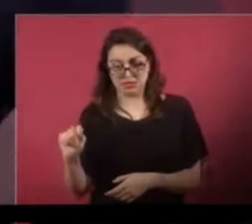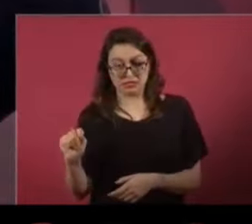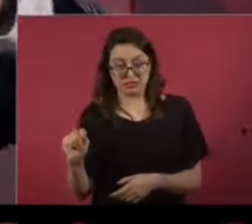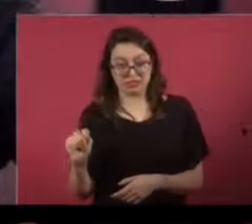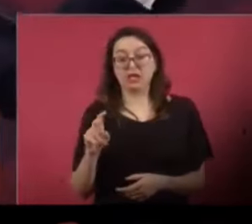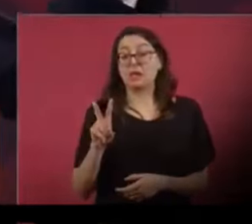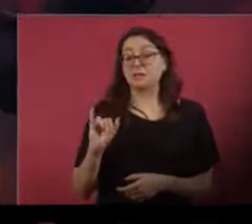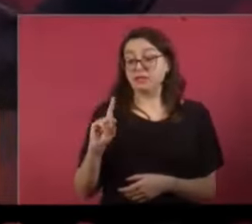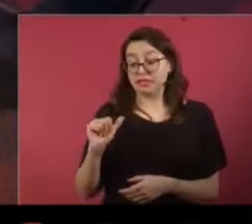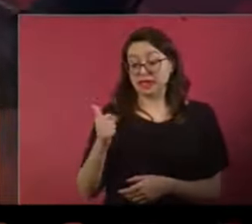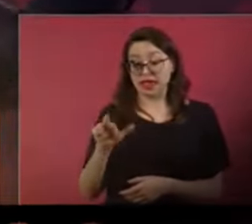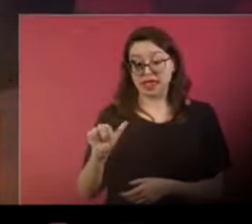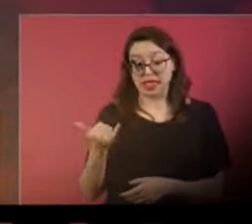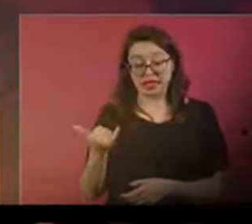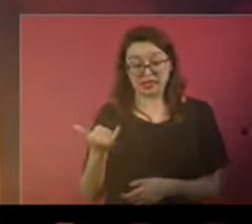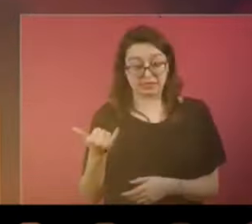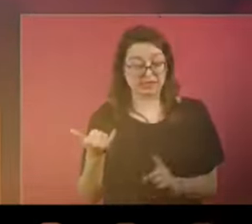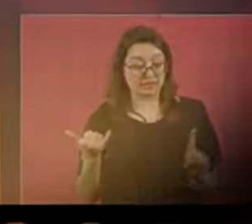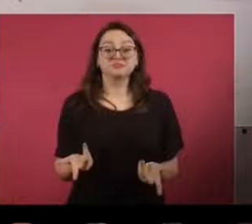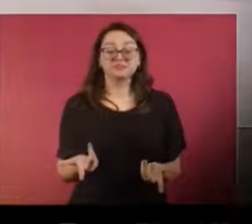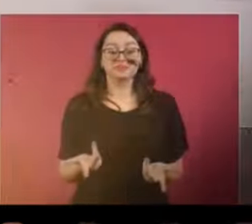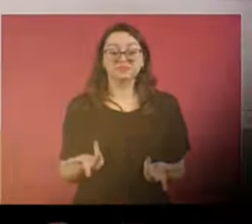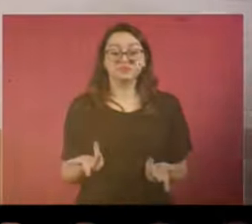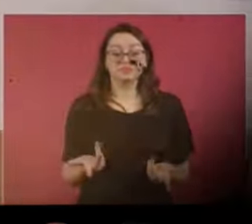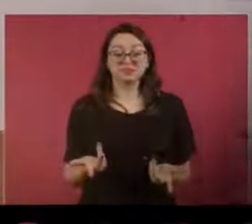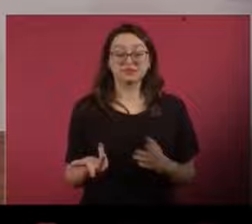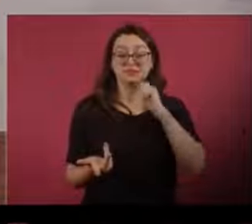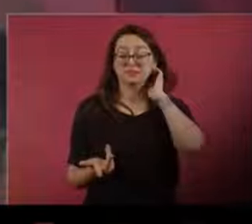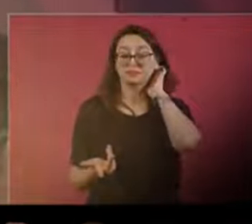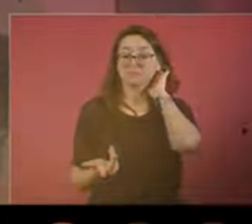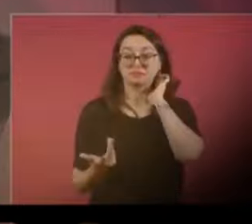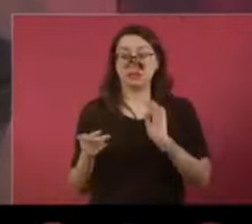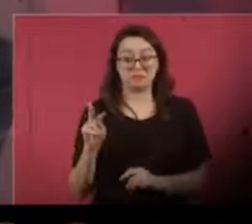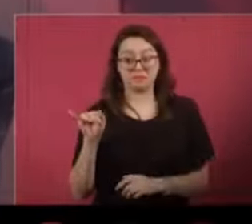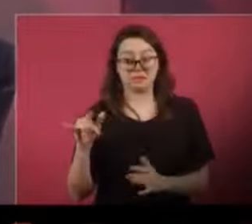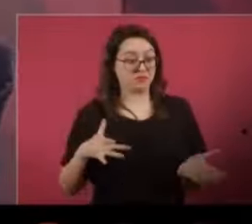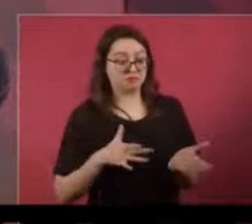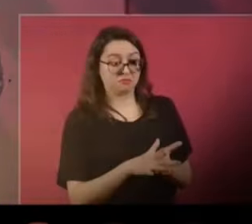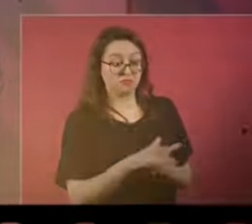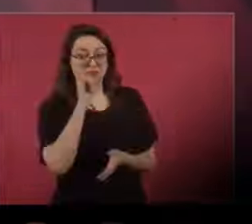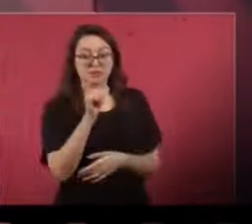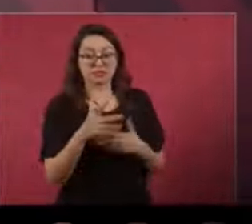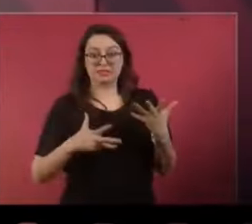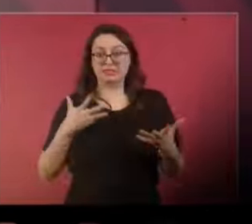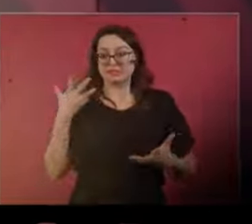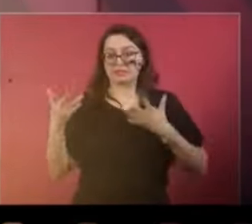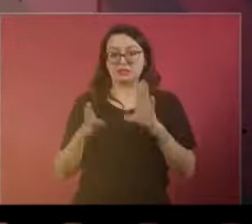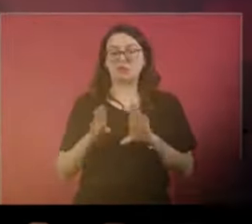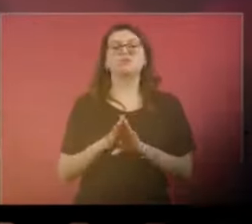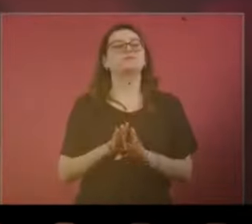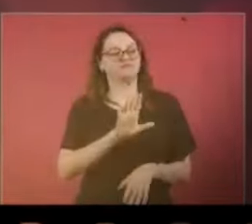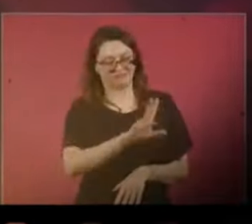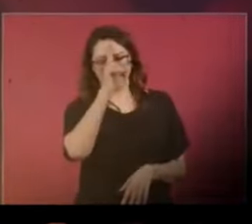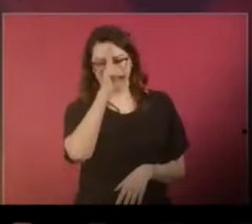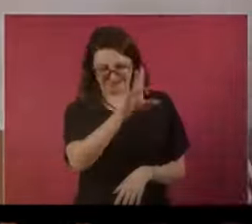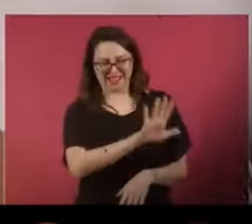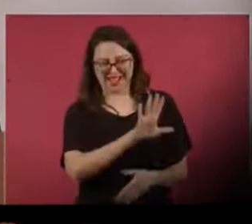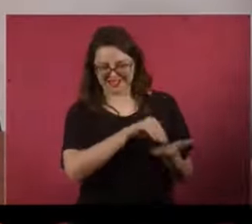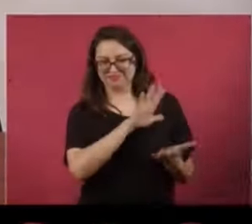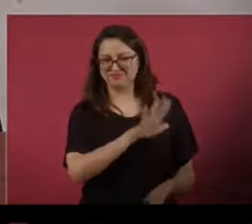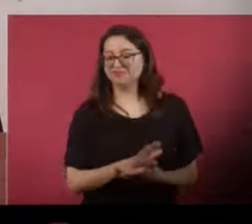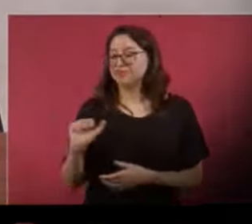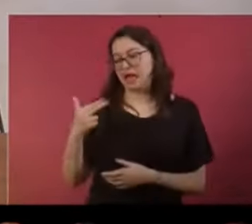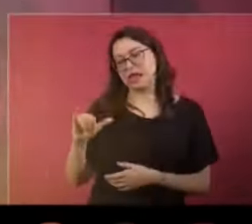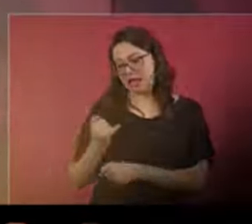pero sobre todo Videgaray, con Ricardo Anaya. Lo que hicieron fue investigar a Anaya. Y aquí cuento que al que